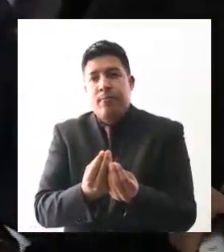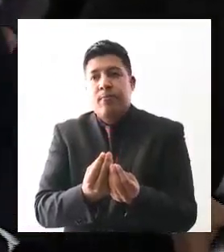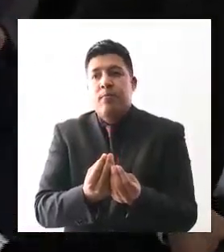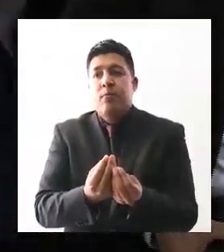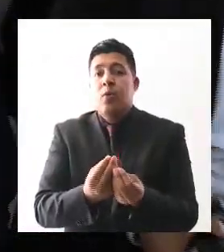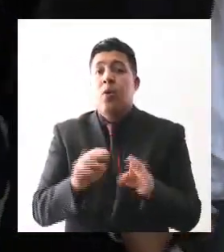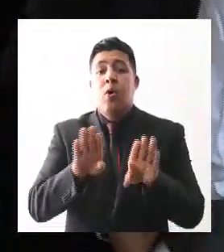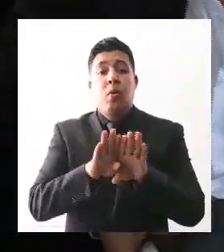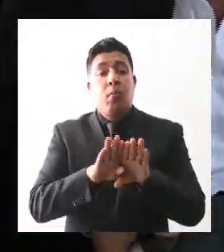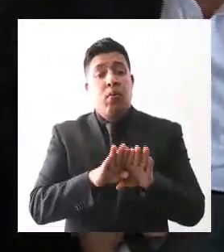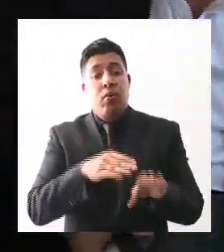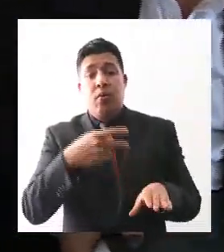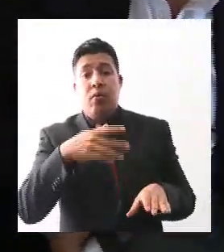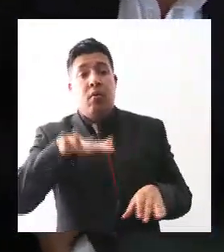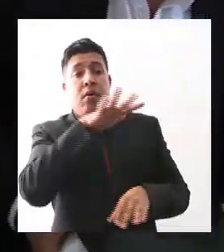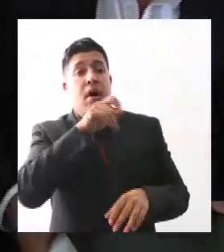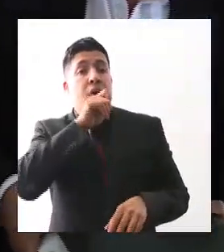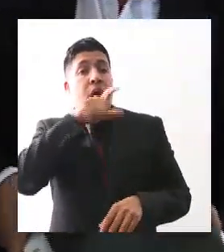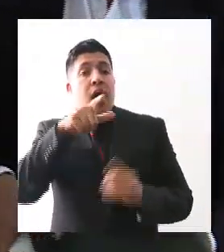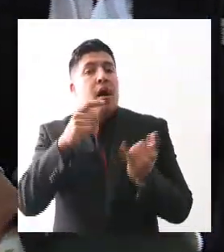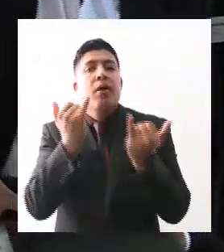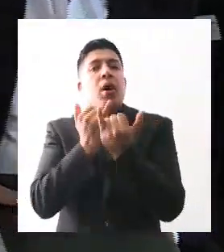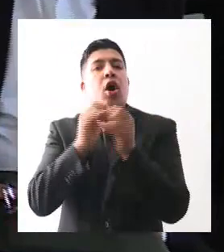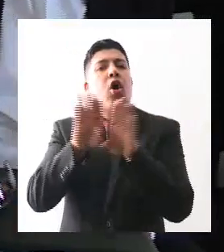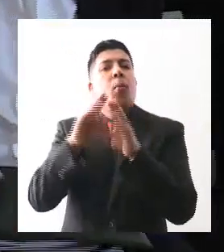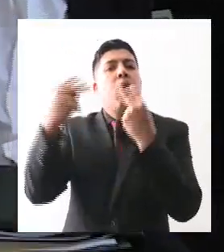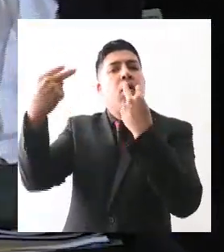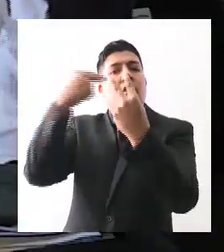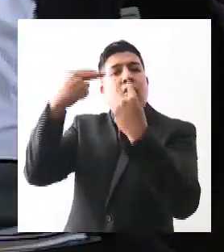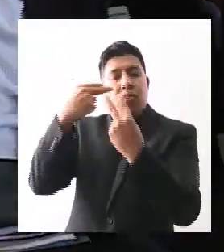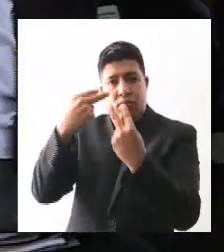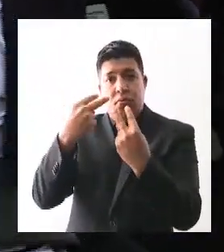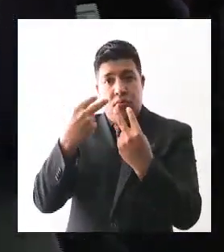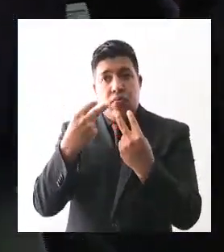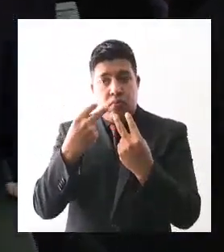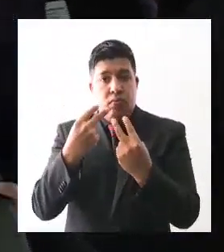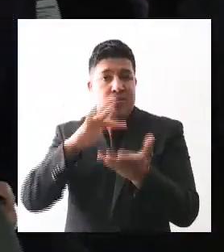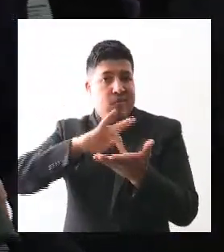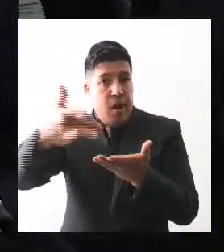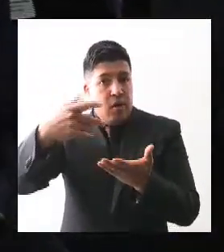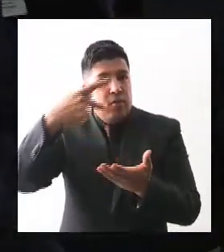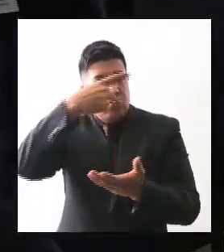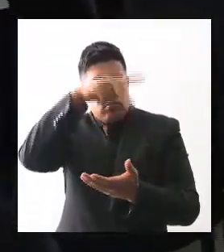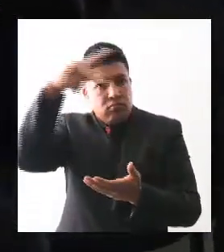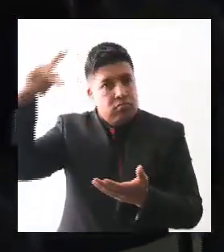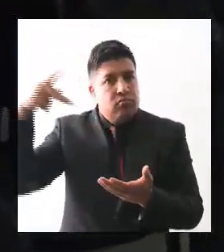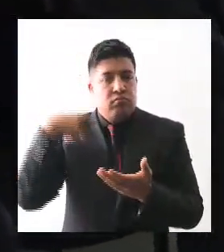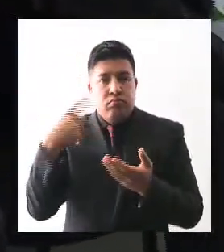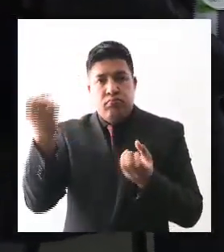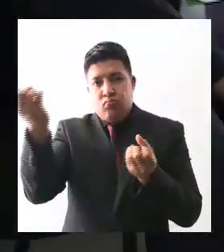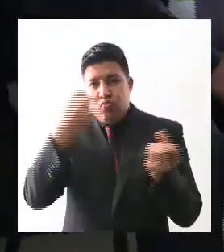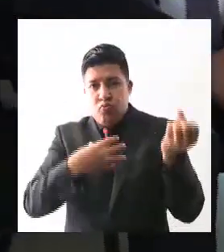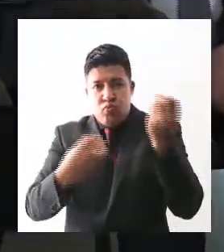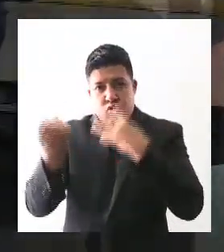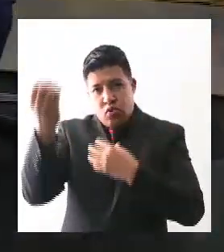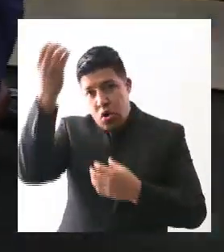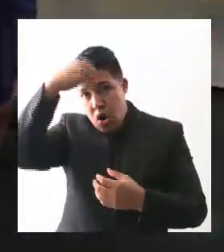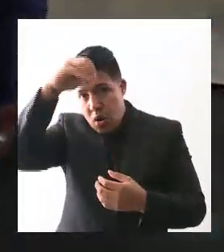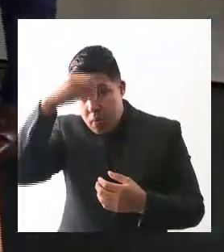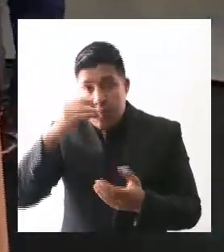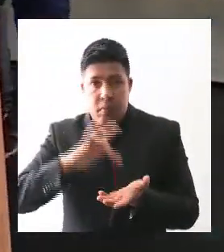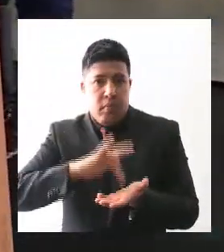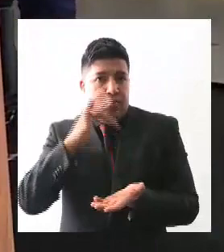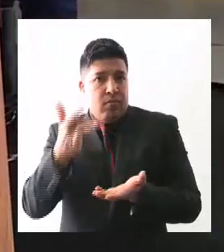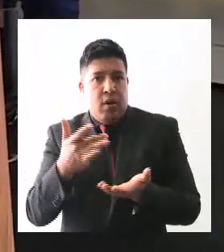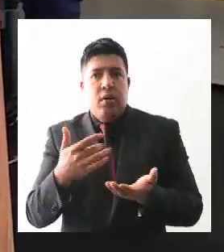jaliscienses sino cómo se nos ve de afuera pero lo más interesante son sus aportaciones y sin lugar a dudas mi reconocimiento